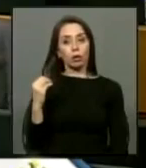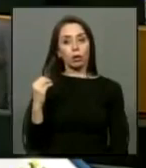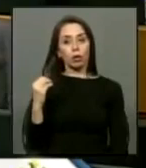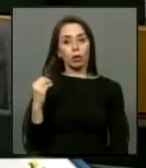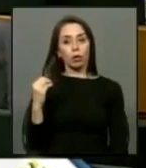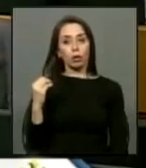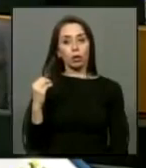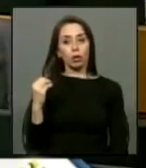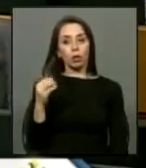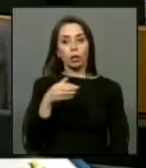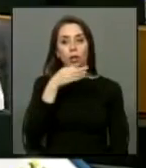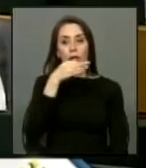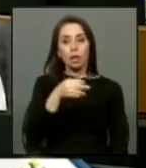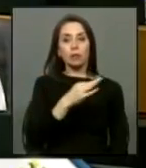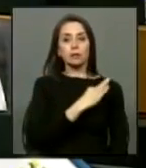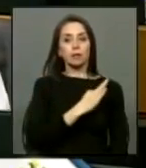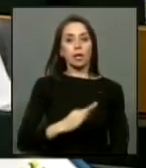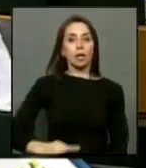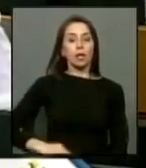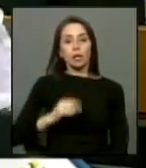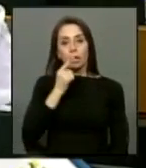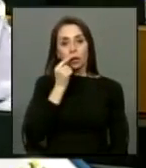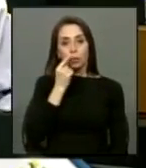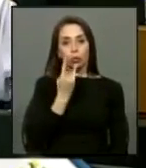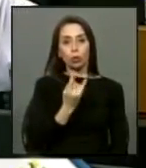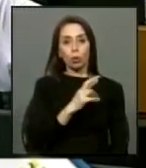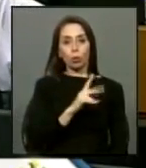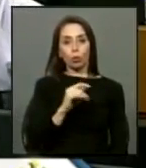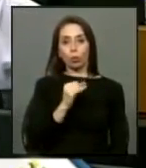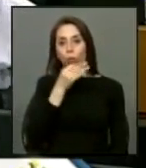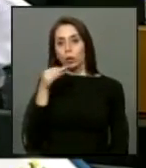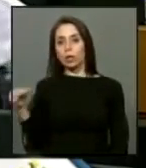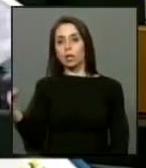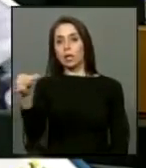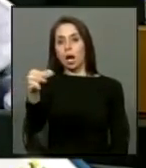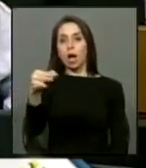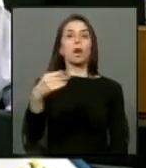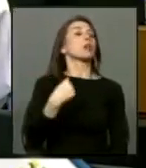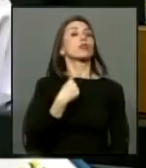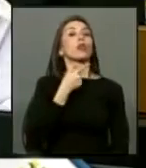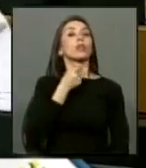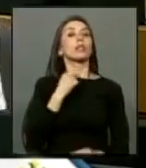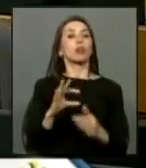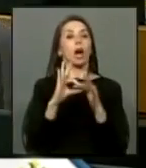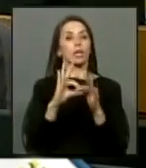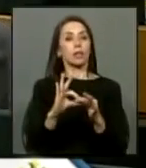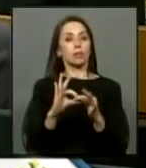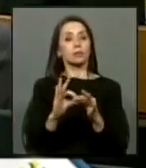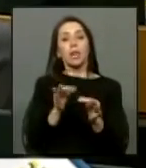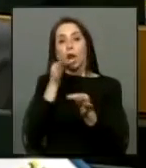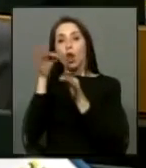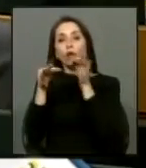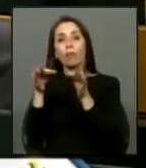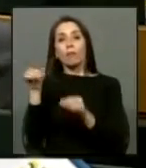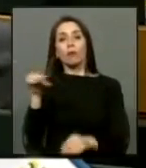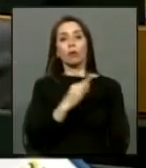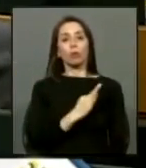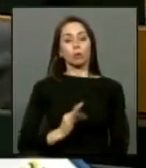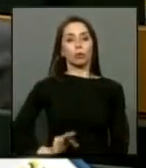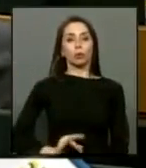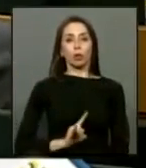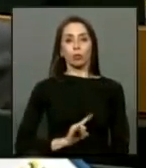el diputado Urrutia por su intermedio presidente por eso yo quiero agradecer las palabras del diputado Urrutia